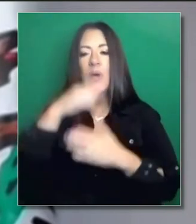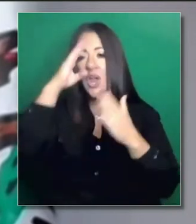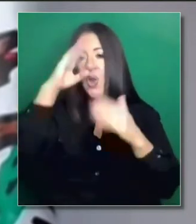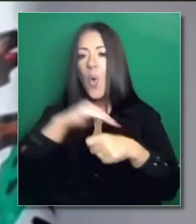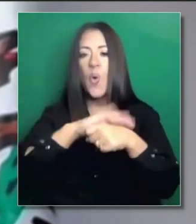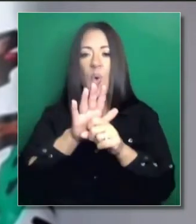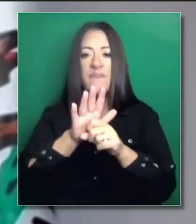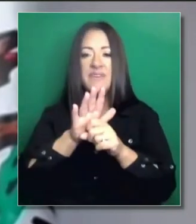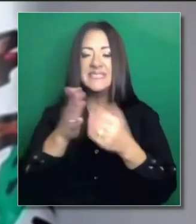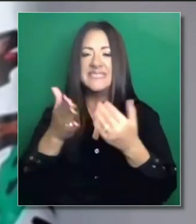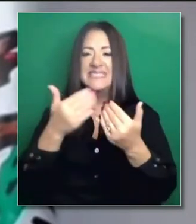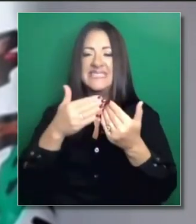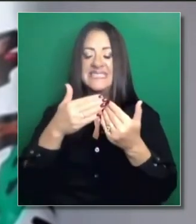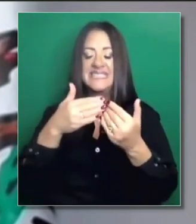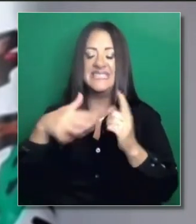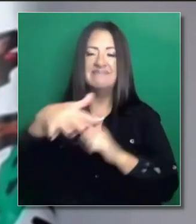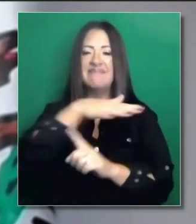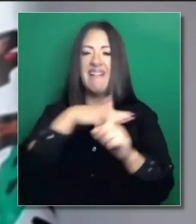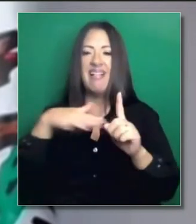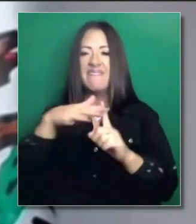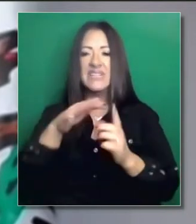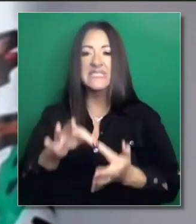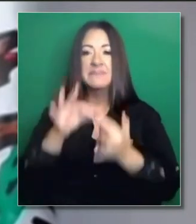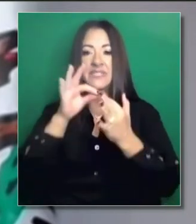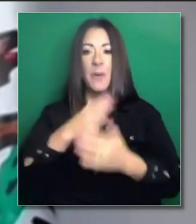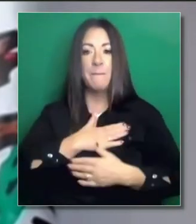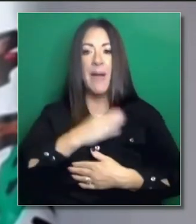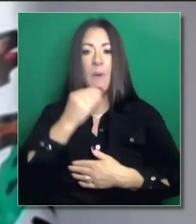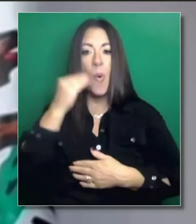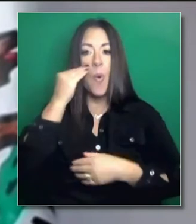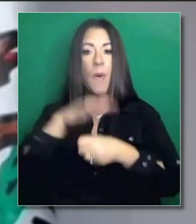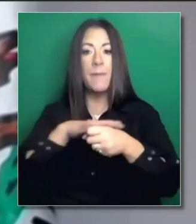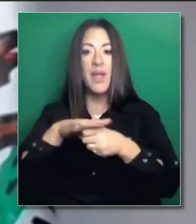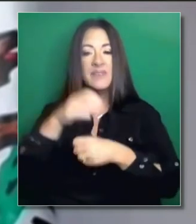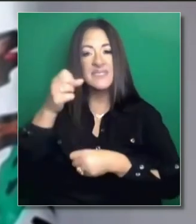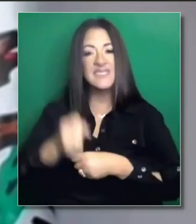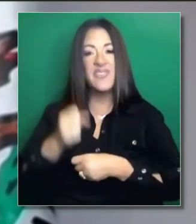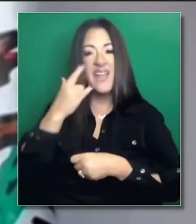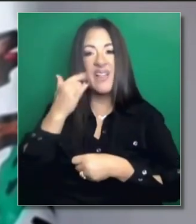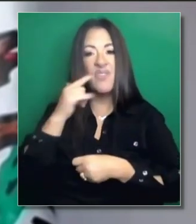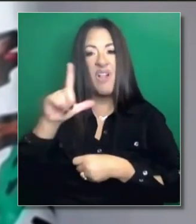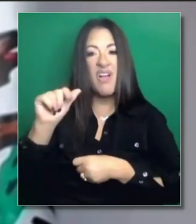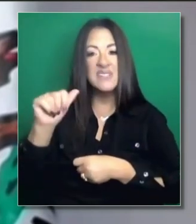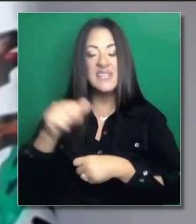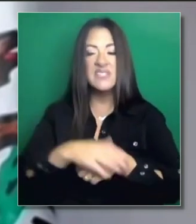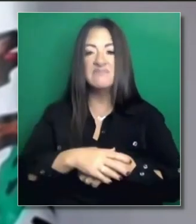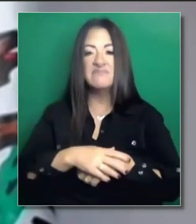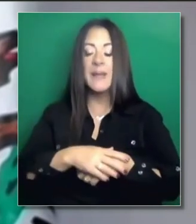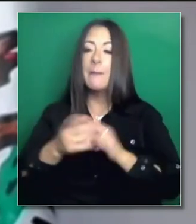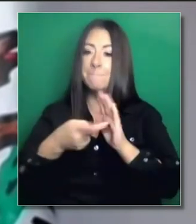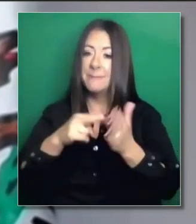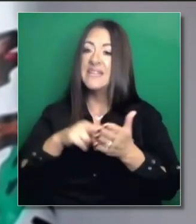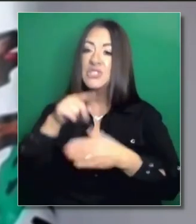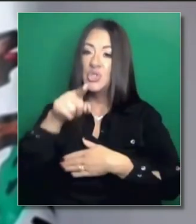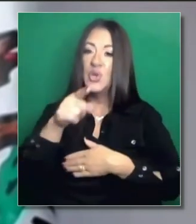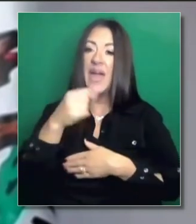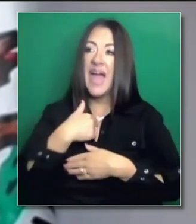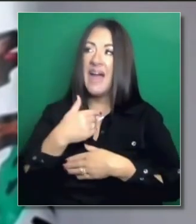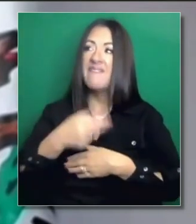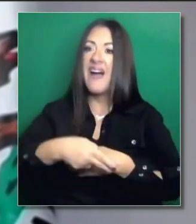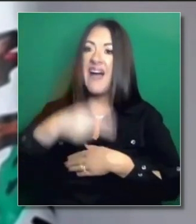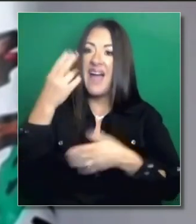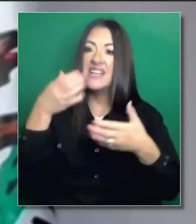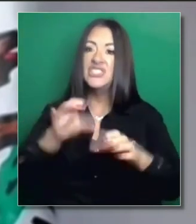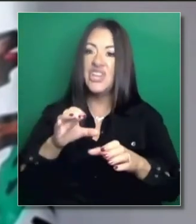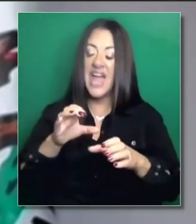en casa. COVID es prevalente en nuestras comunidades, sobre todo en la mía, aquí en Los Ángeles,